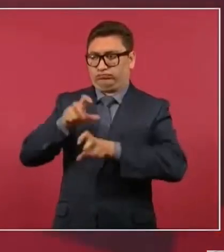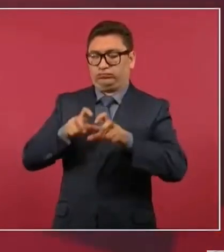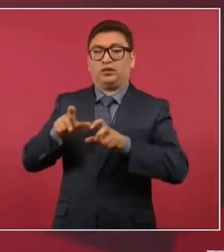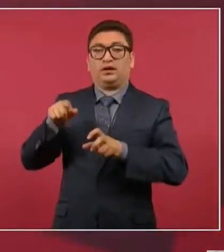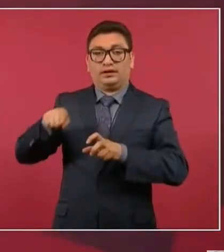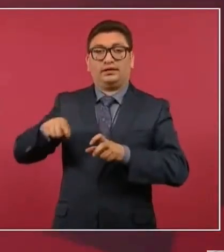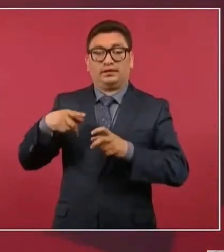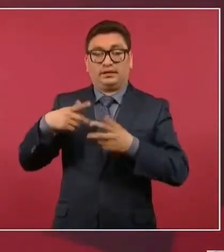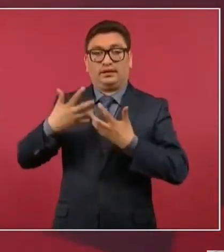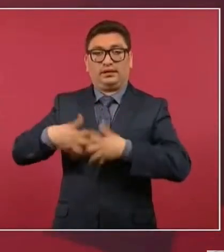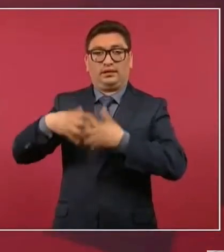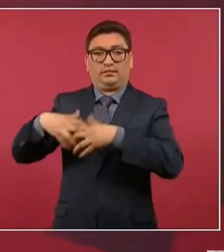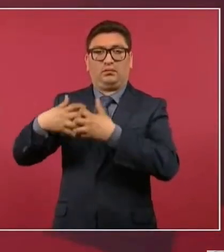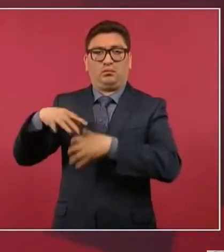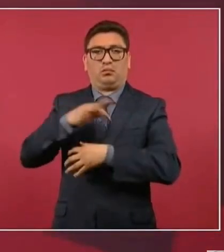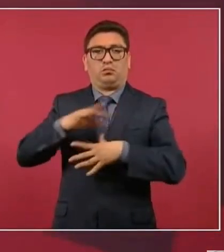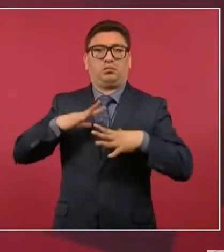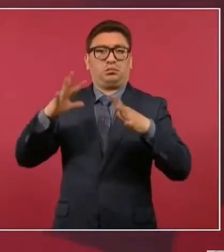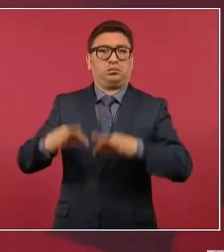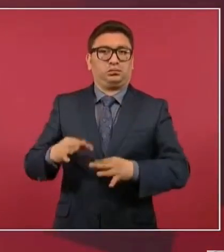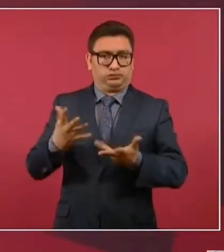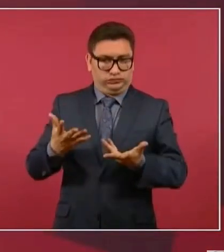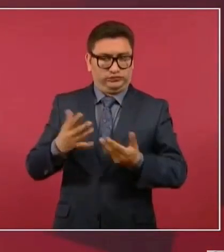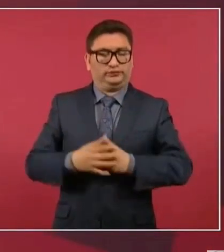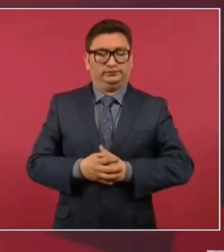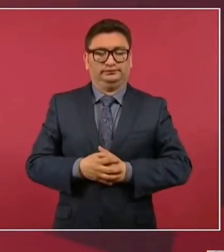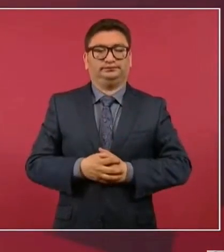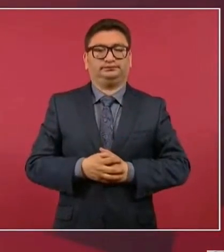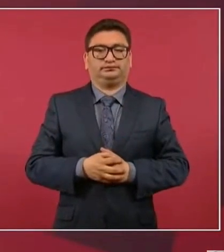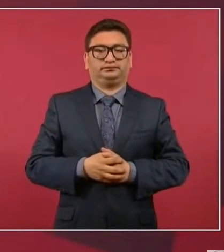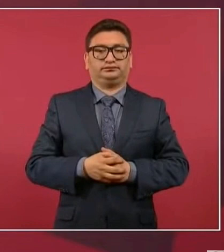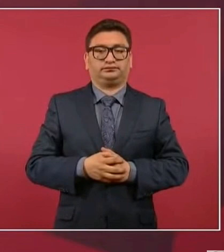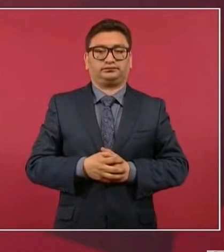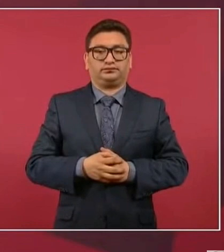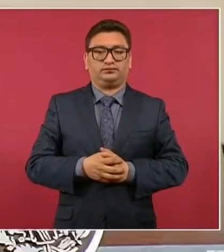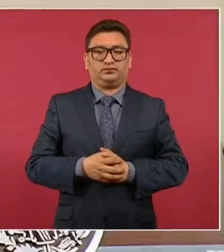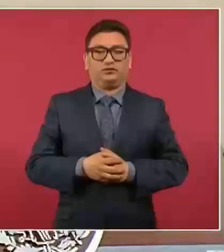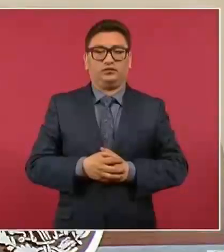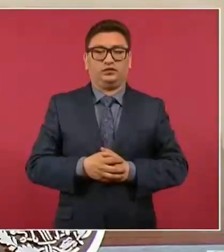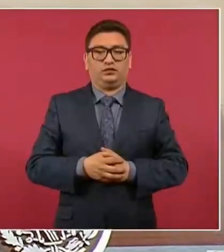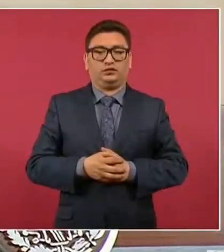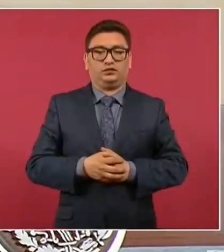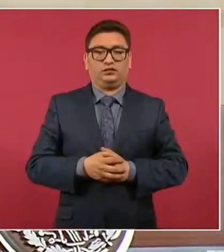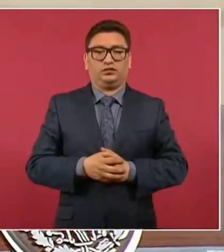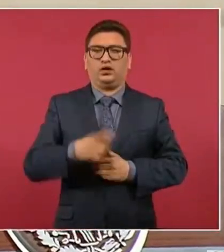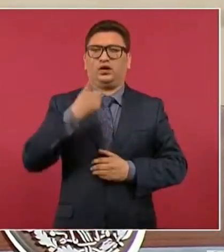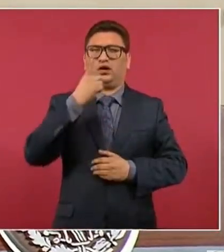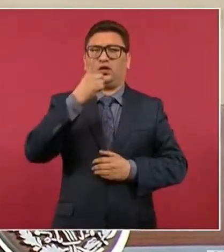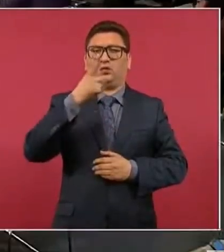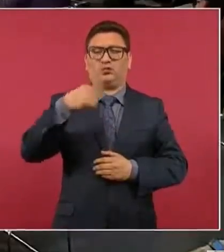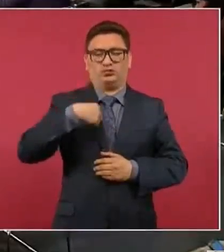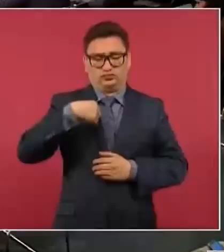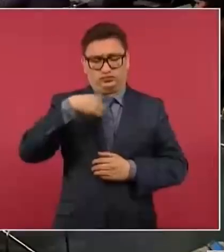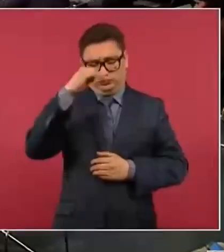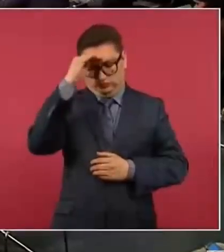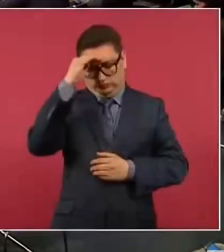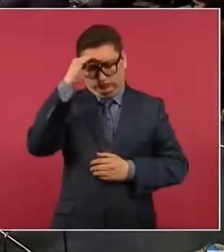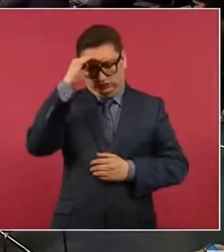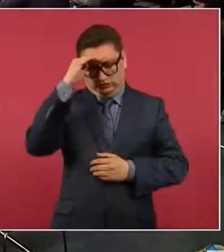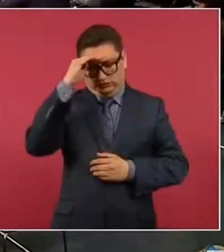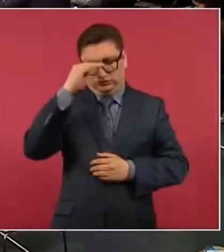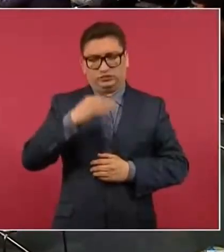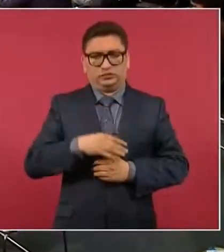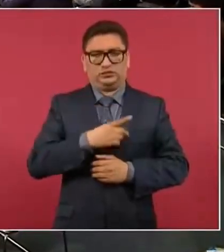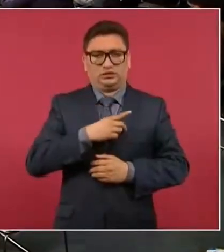empresas. Hay algo que yo pienso debe